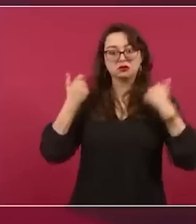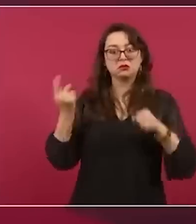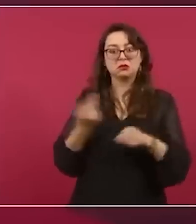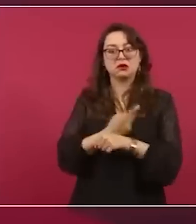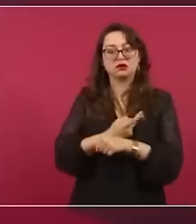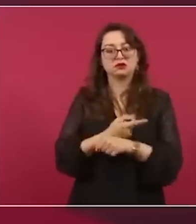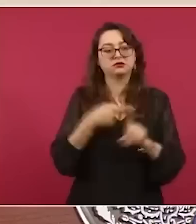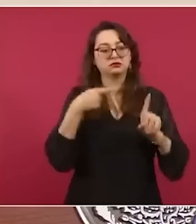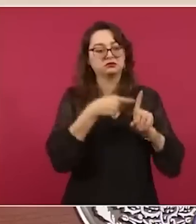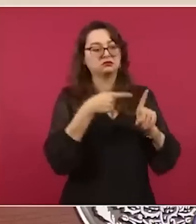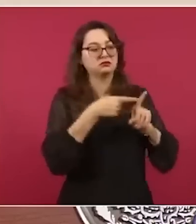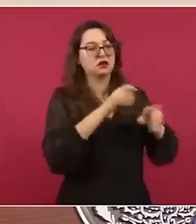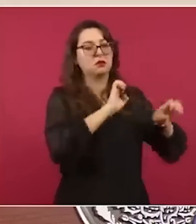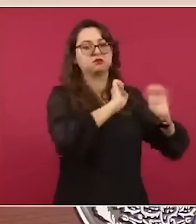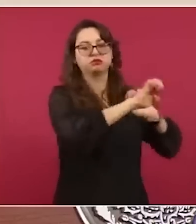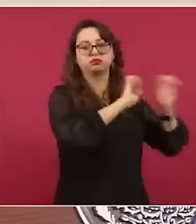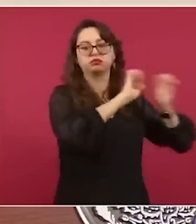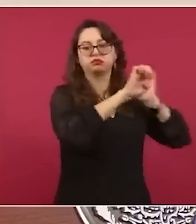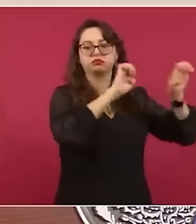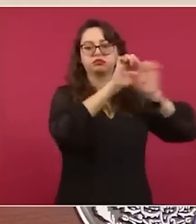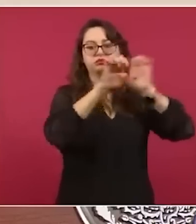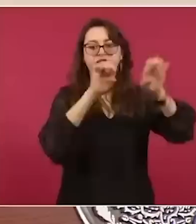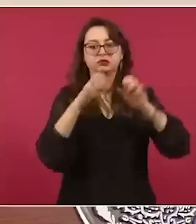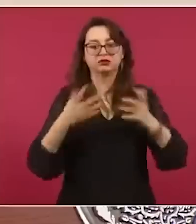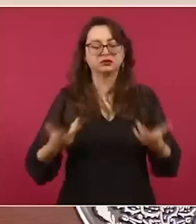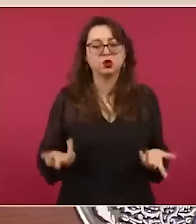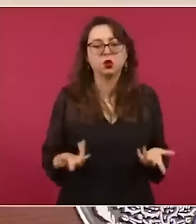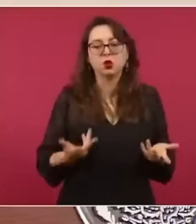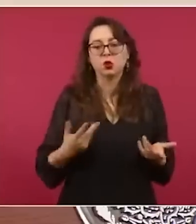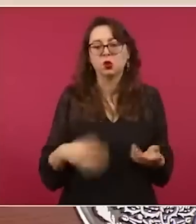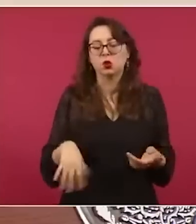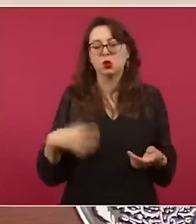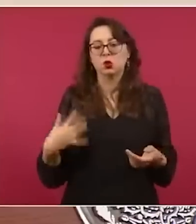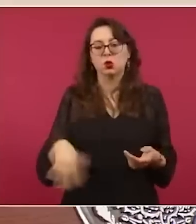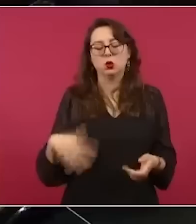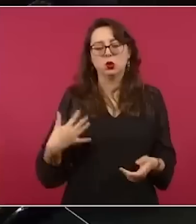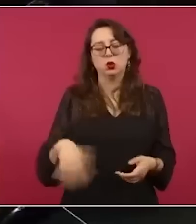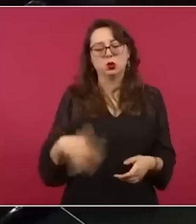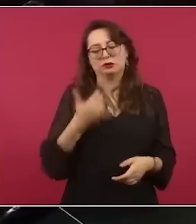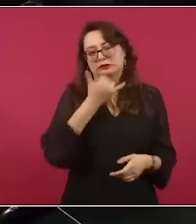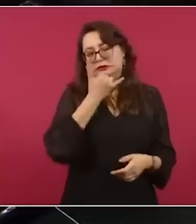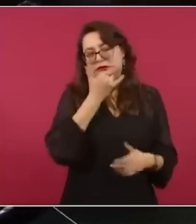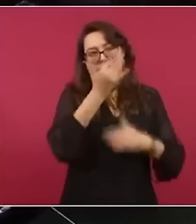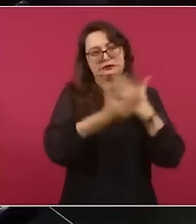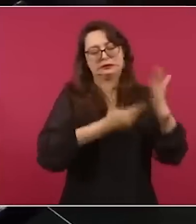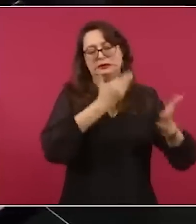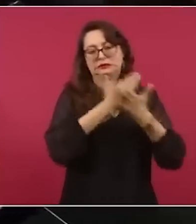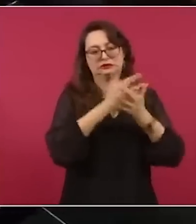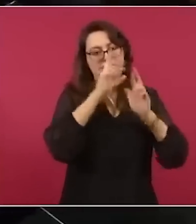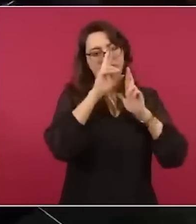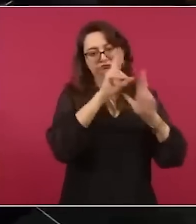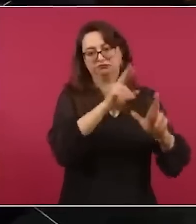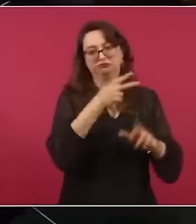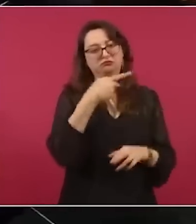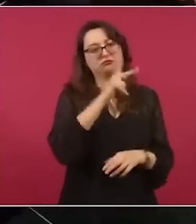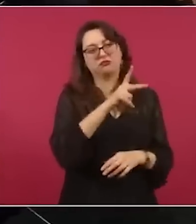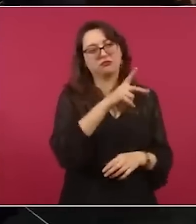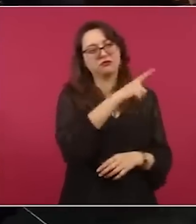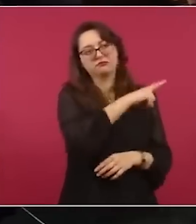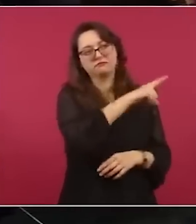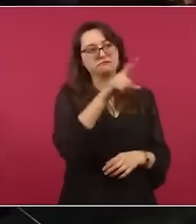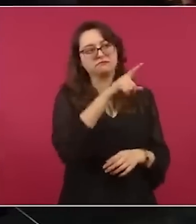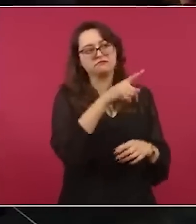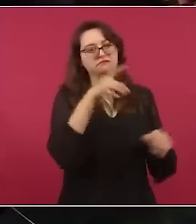Vimos una encuesta de cómo un porcentaje considerable,